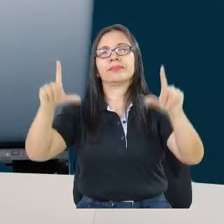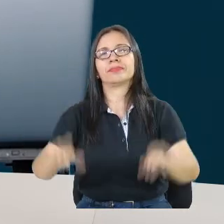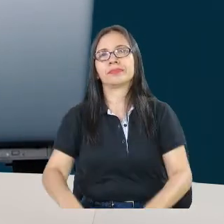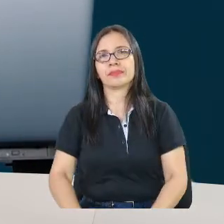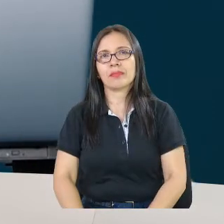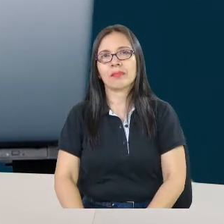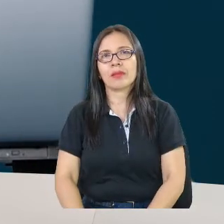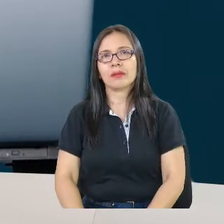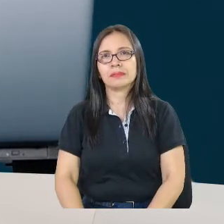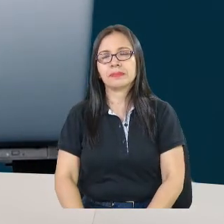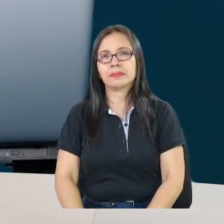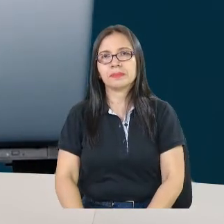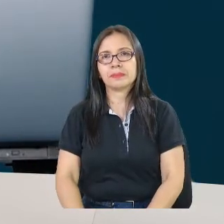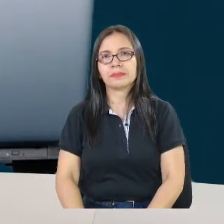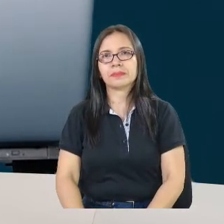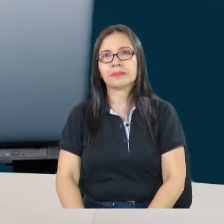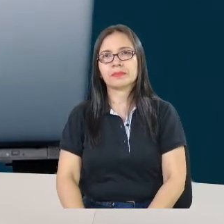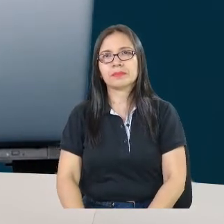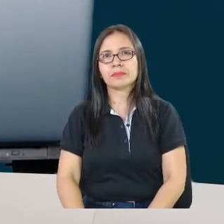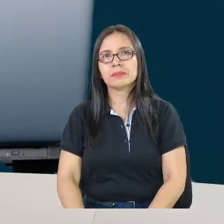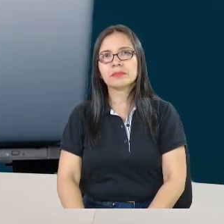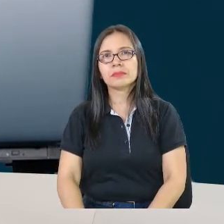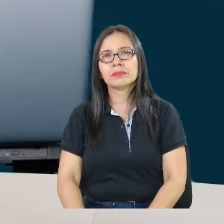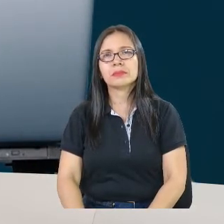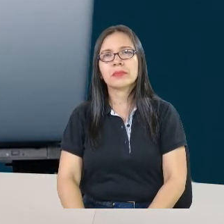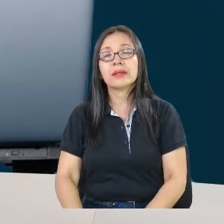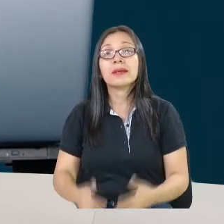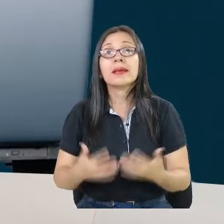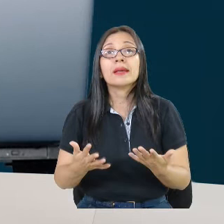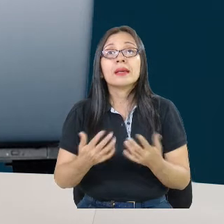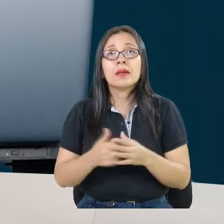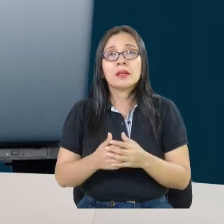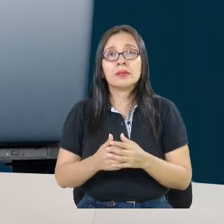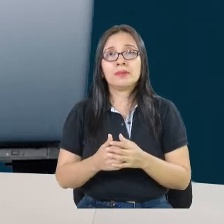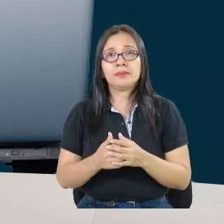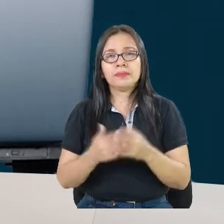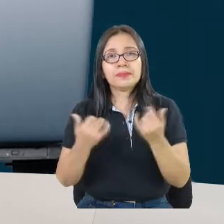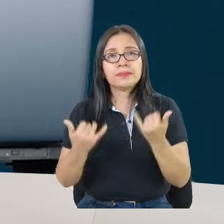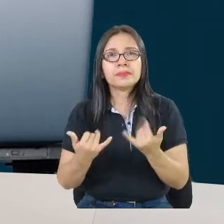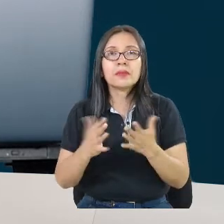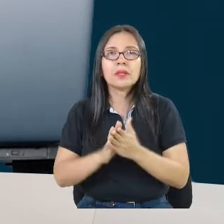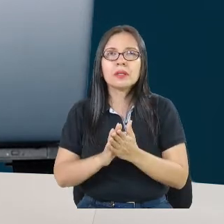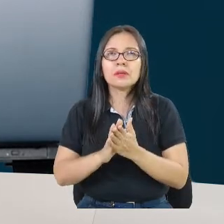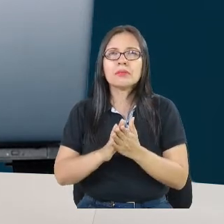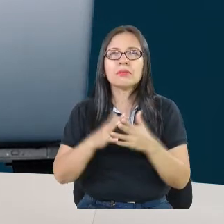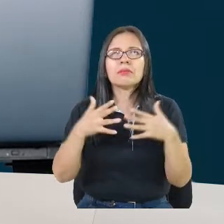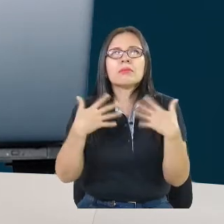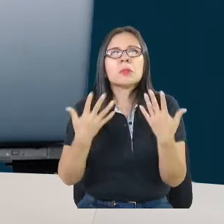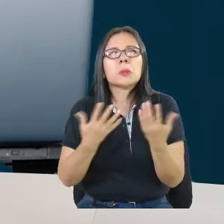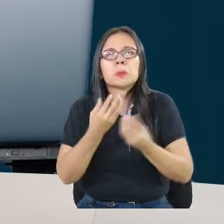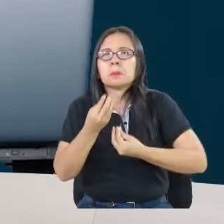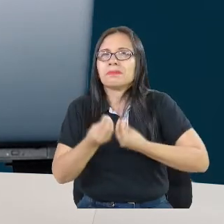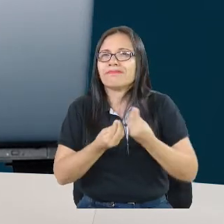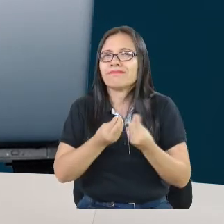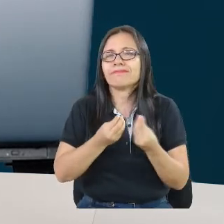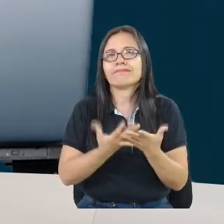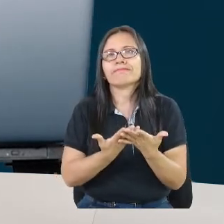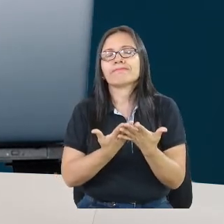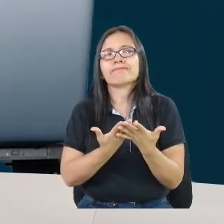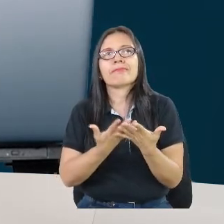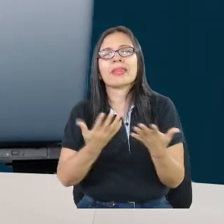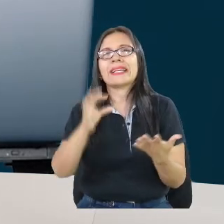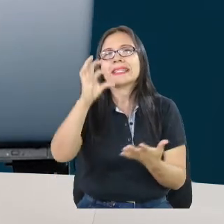Y ya pasando un poco a cómo estamos, cómo estamos en SATIC a nivel de datos.